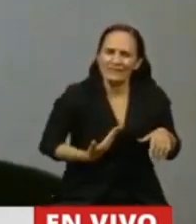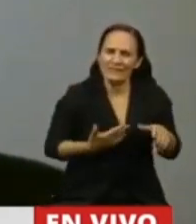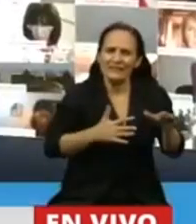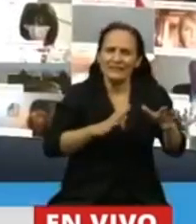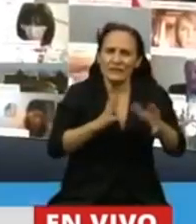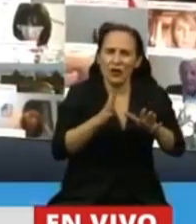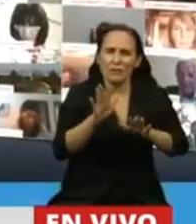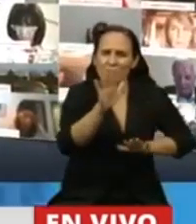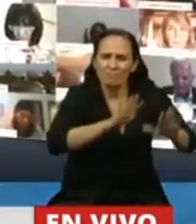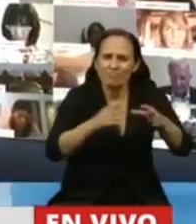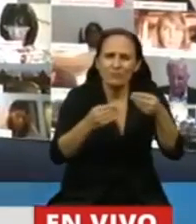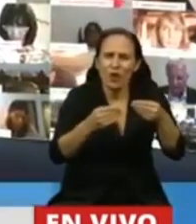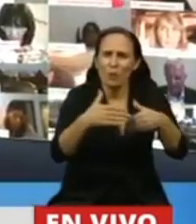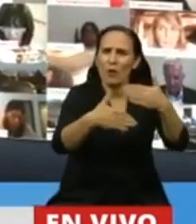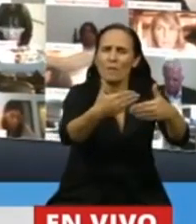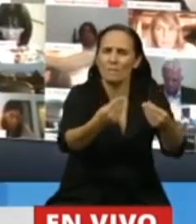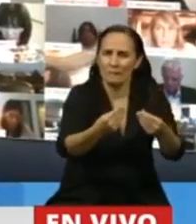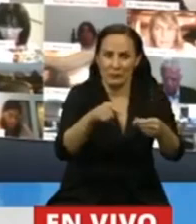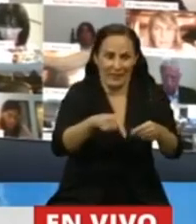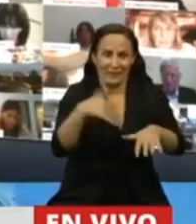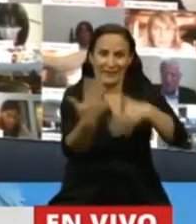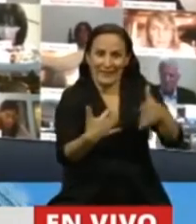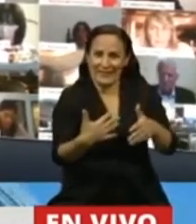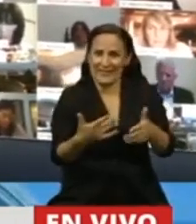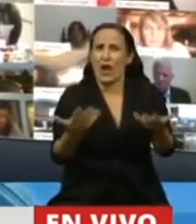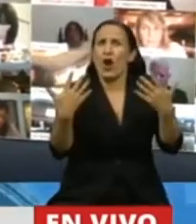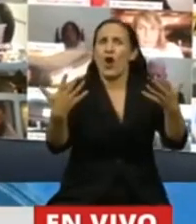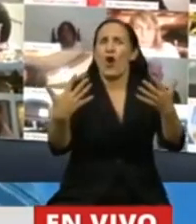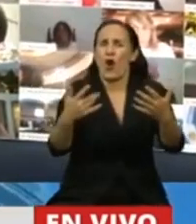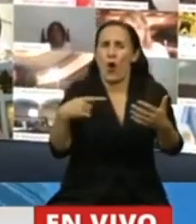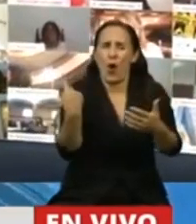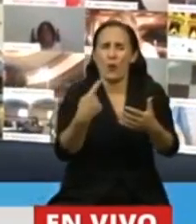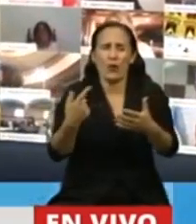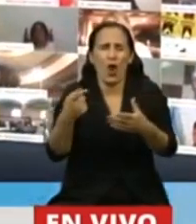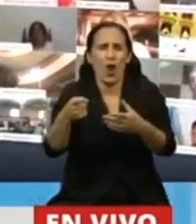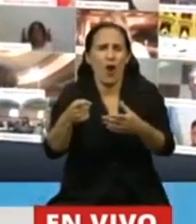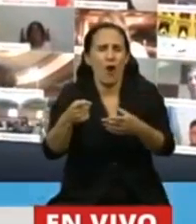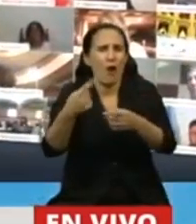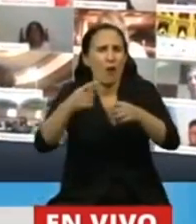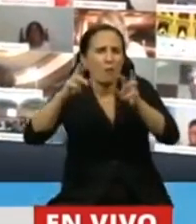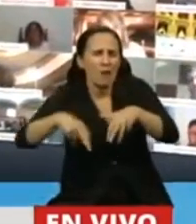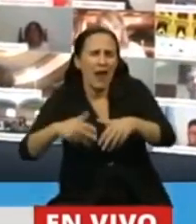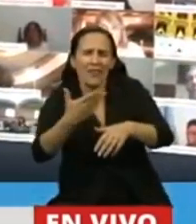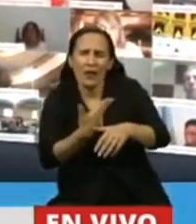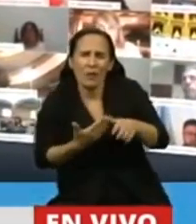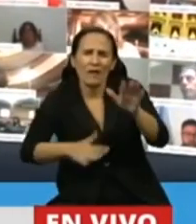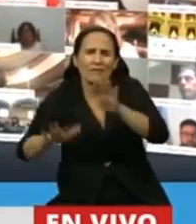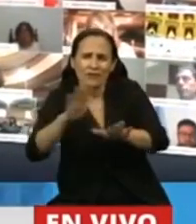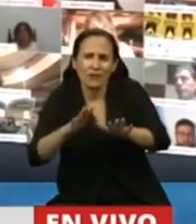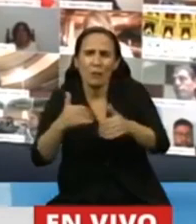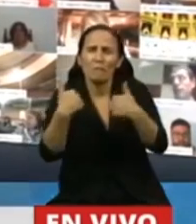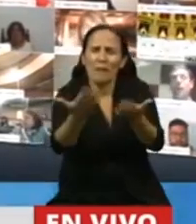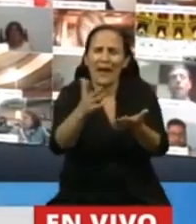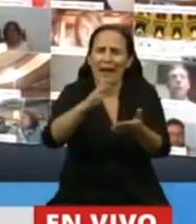Nosotros hemos apoyado la política sanitaria. Por supuesto que estamos de acuerdo con que hay que atender a las personas y a la familia.